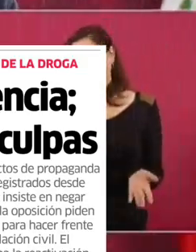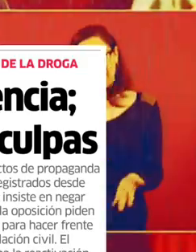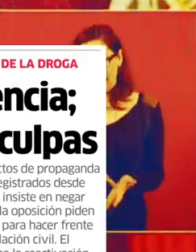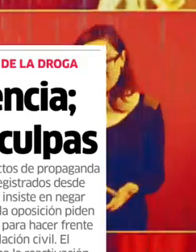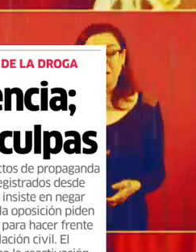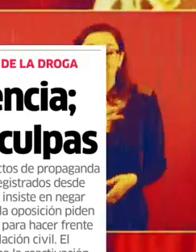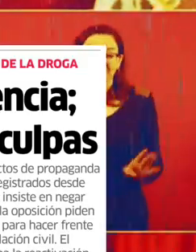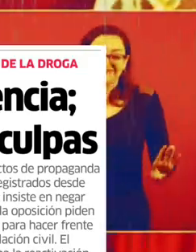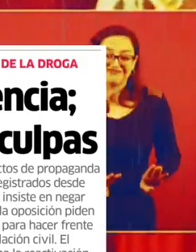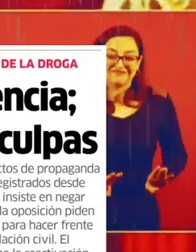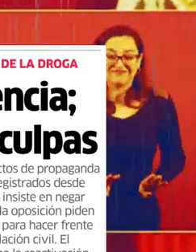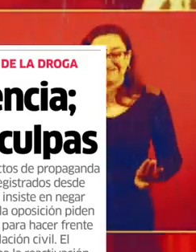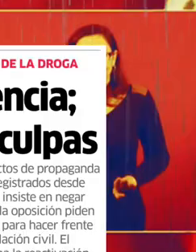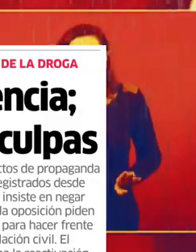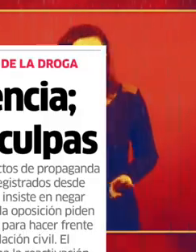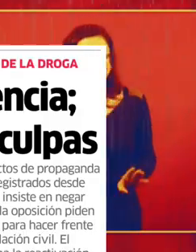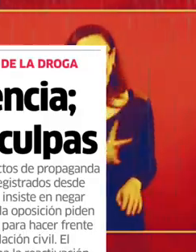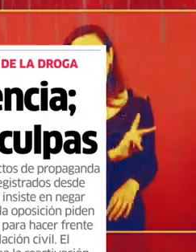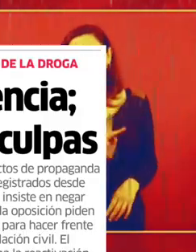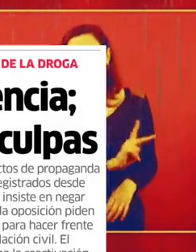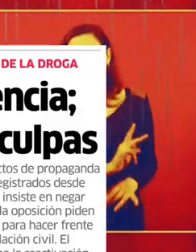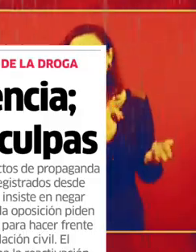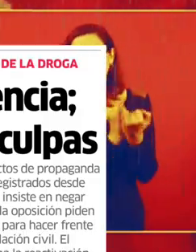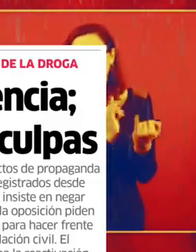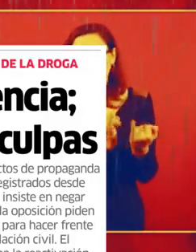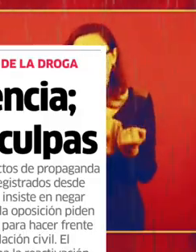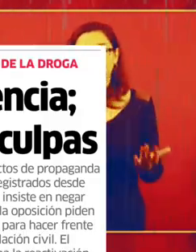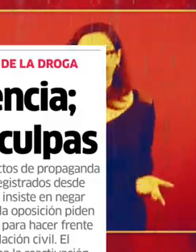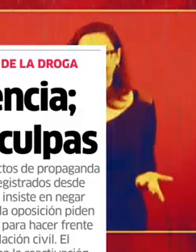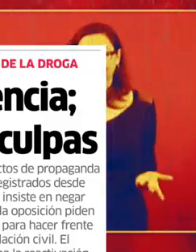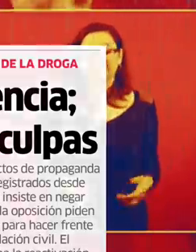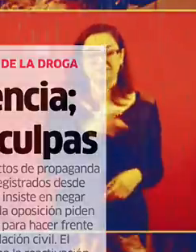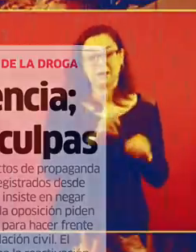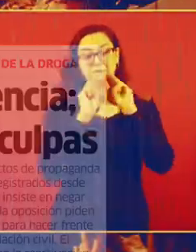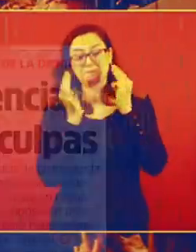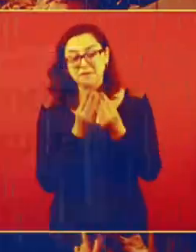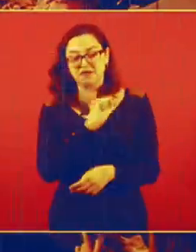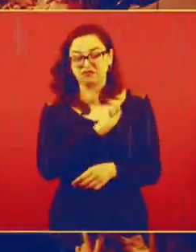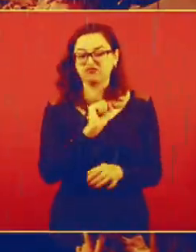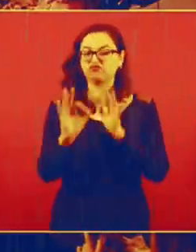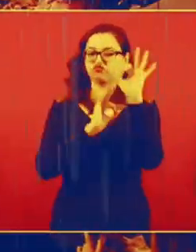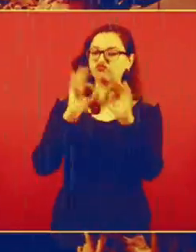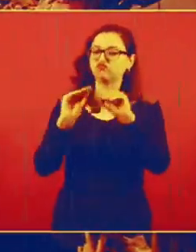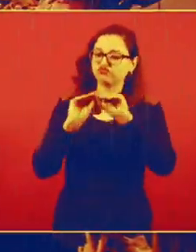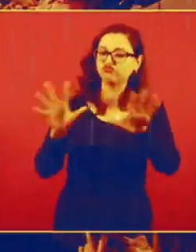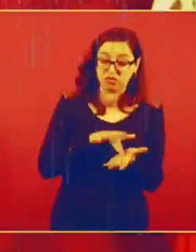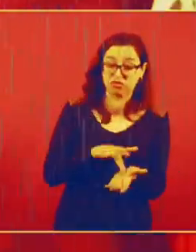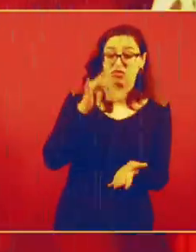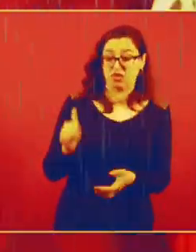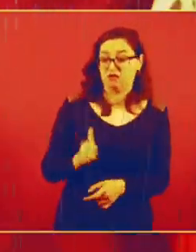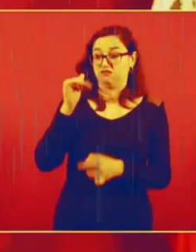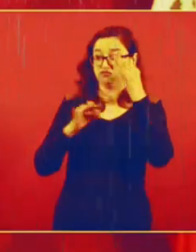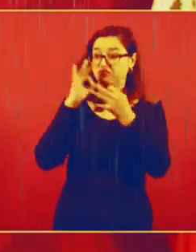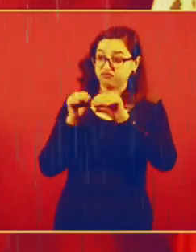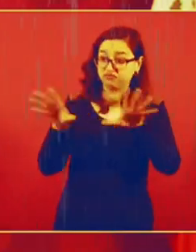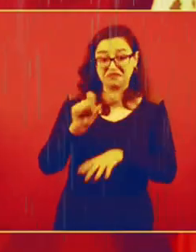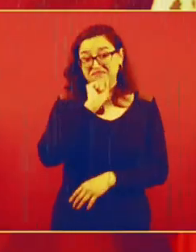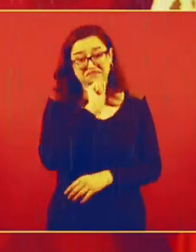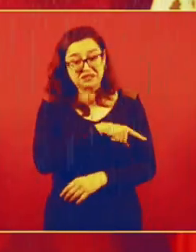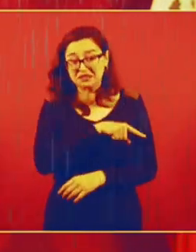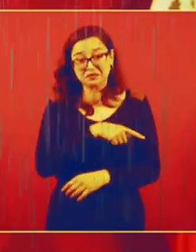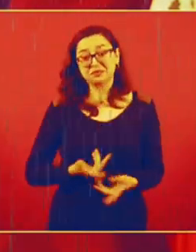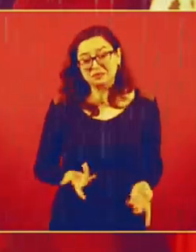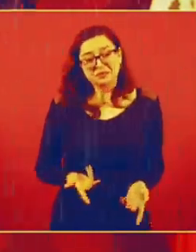concertado, pero de que hicieron propaganda tanto los grupos de la delincuencia como el bloque conservador.